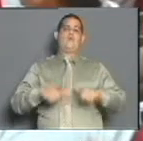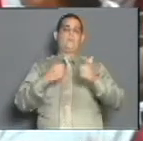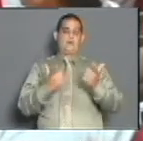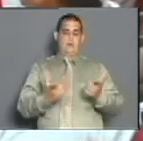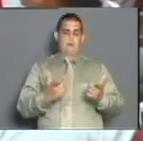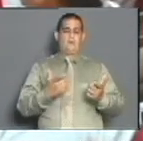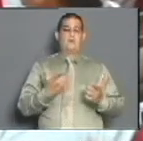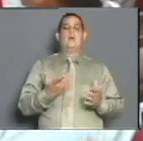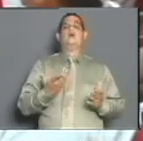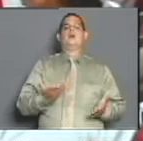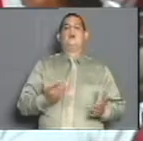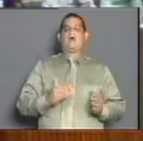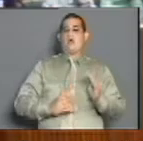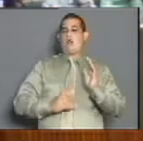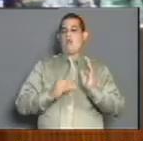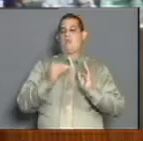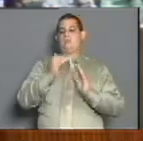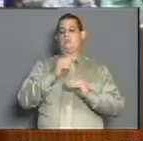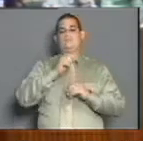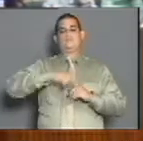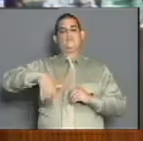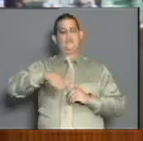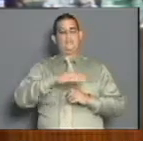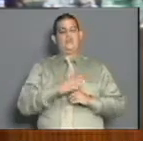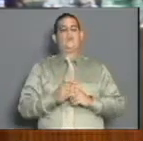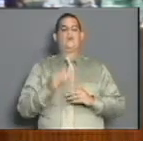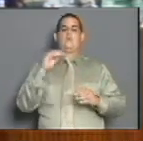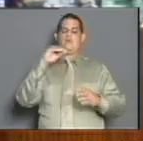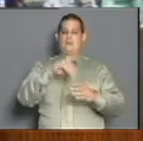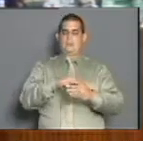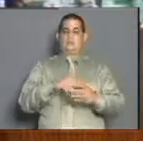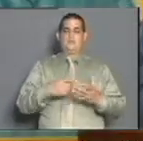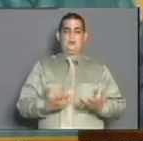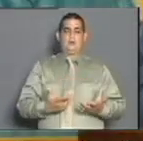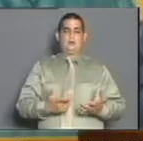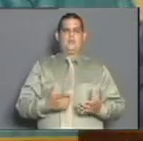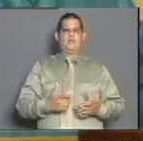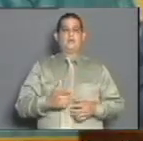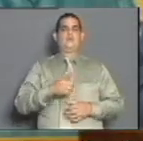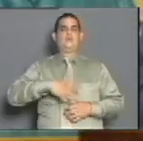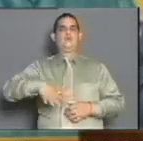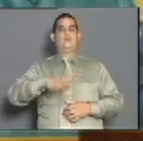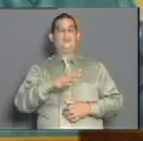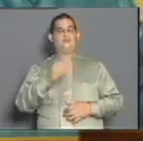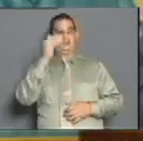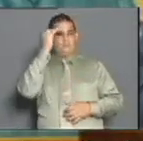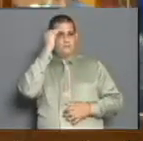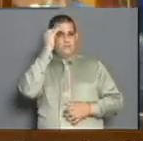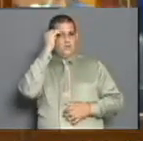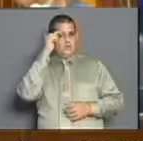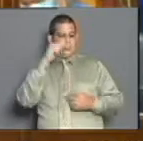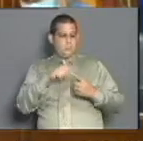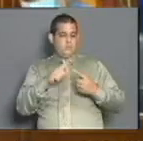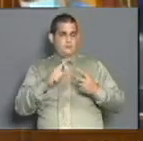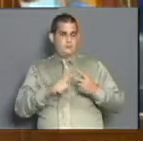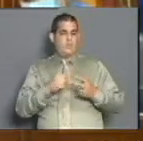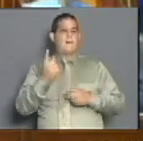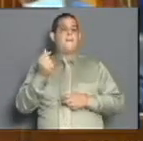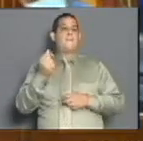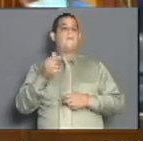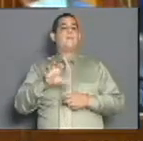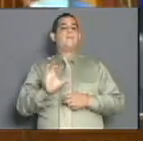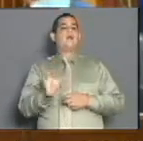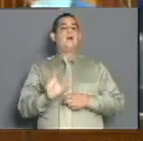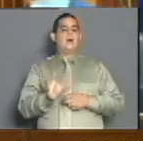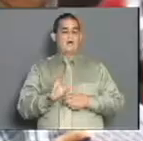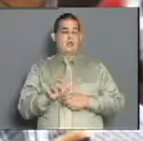la producción agropecuaria, donde se incluyen además las orientaciones relacionadas con los créditos bancarios para las